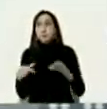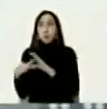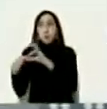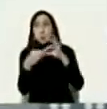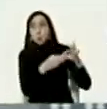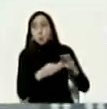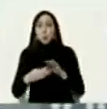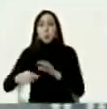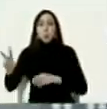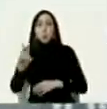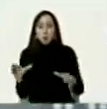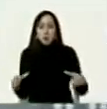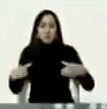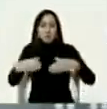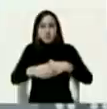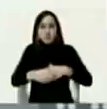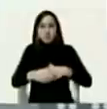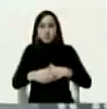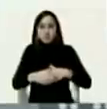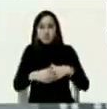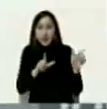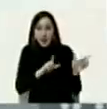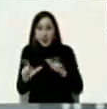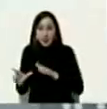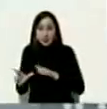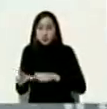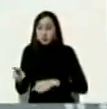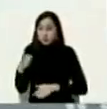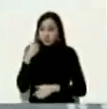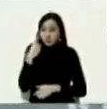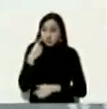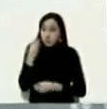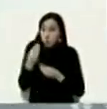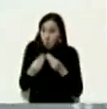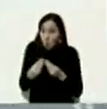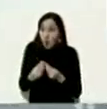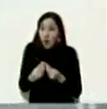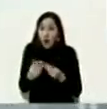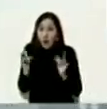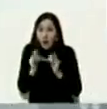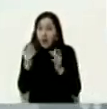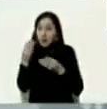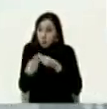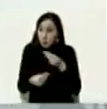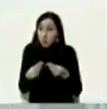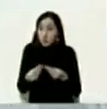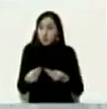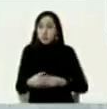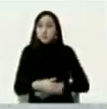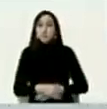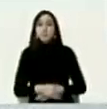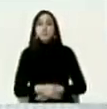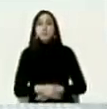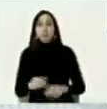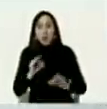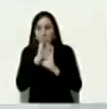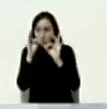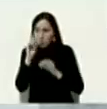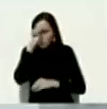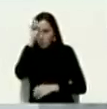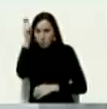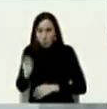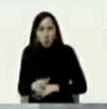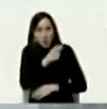venezuela listo te das cuenta el impacto que tiene el reconocimiento de las